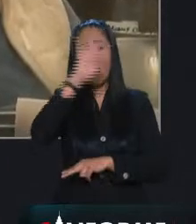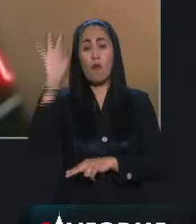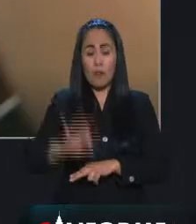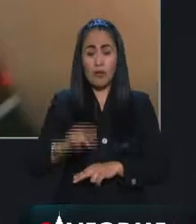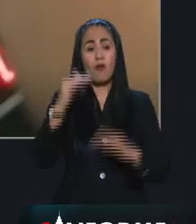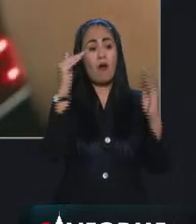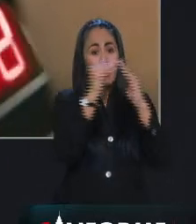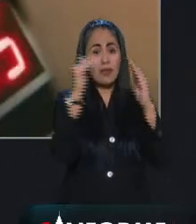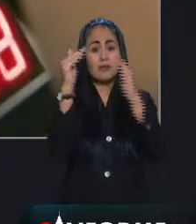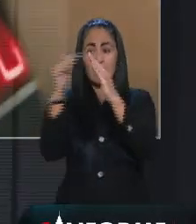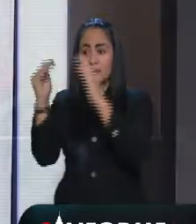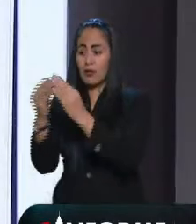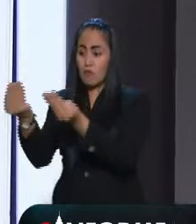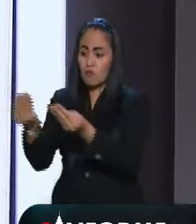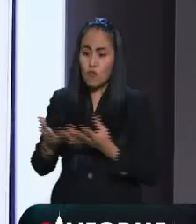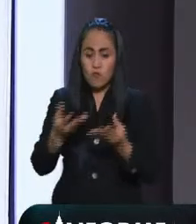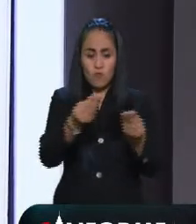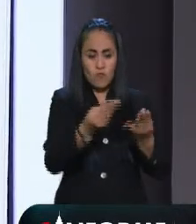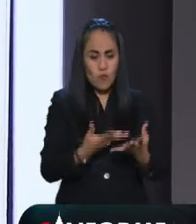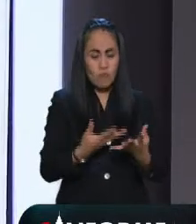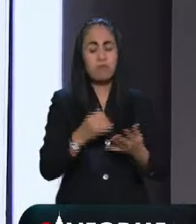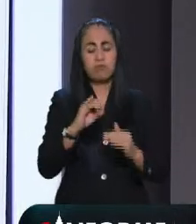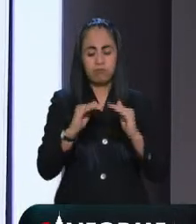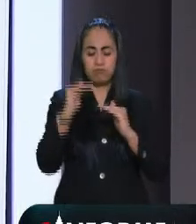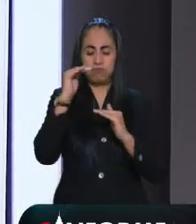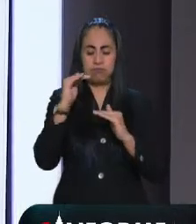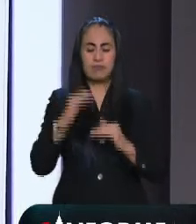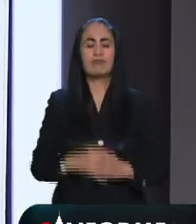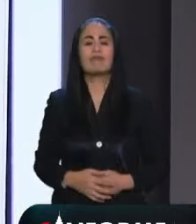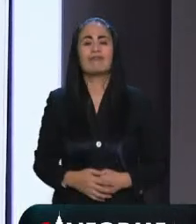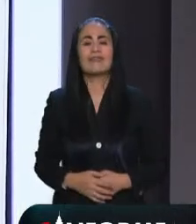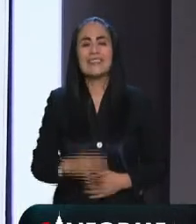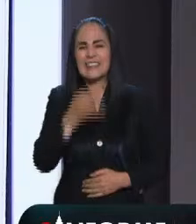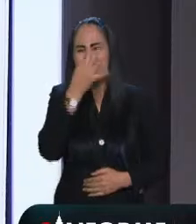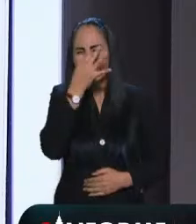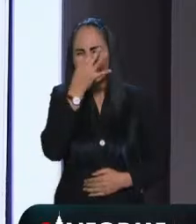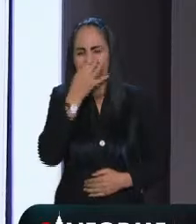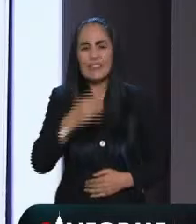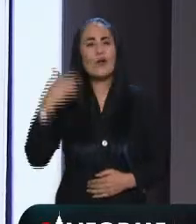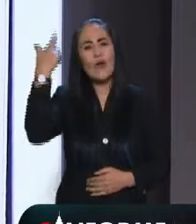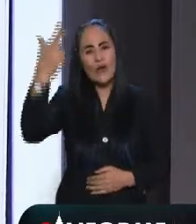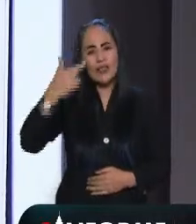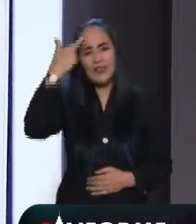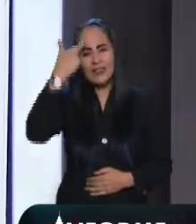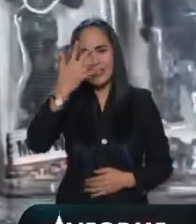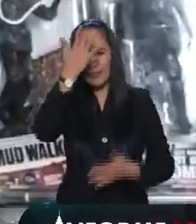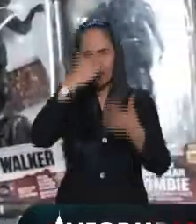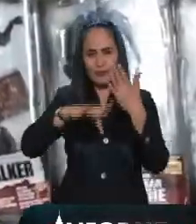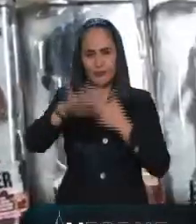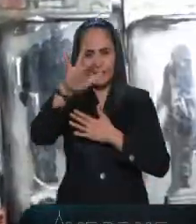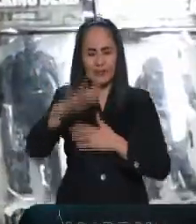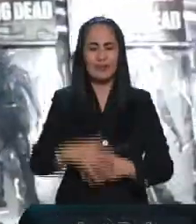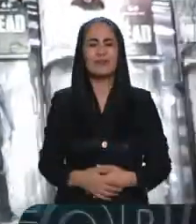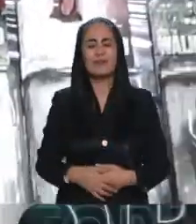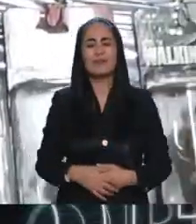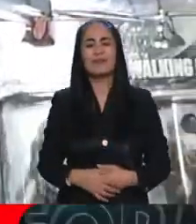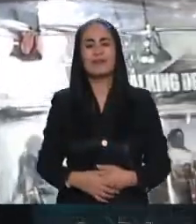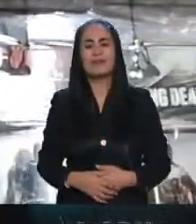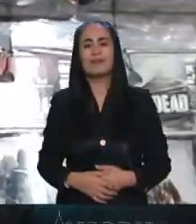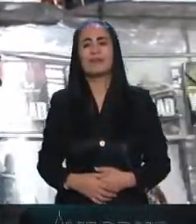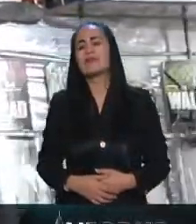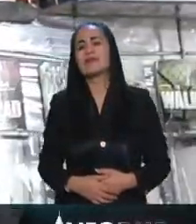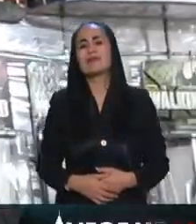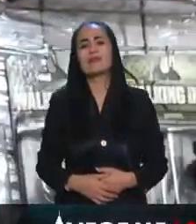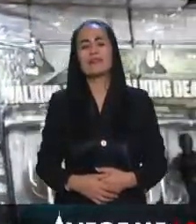los hogares receptores oiga y se acerca la llegada de los reyes magos y de acuerdo con estimaciones de la cámara de comercio